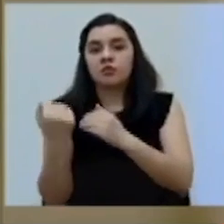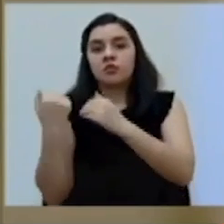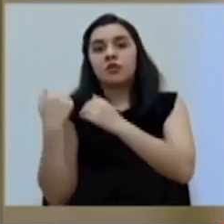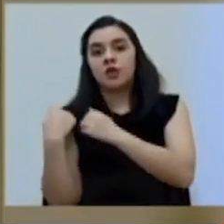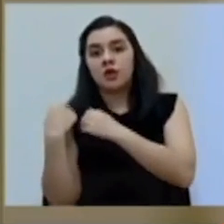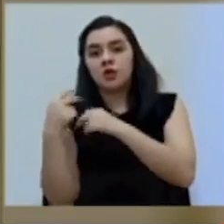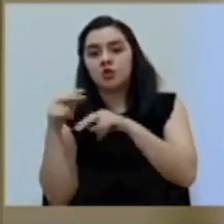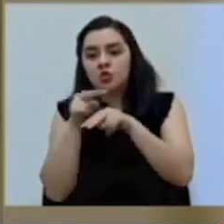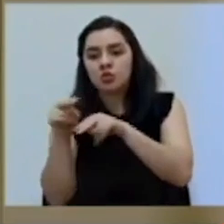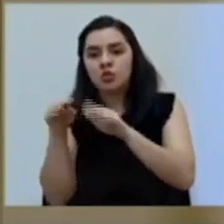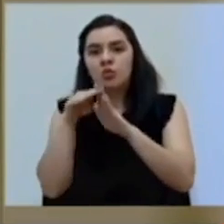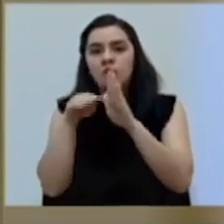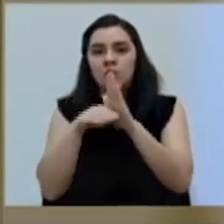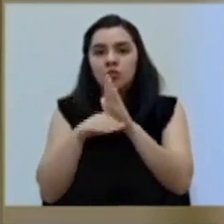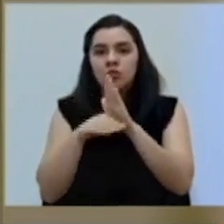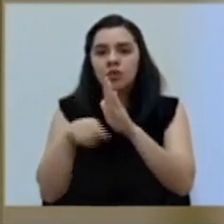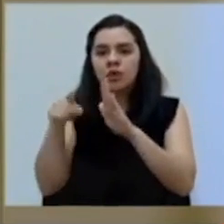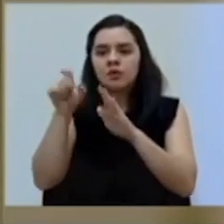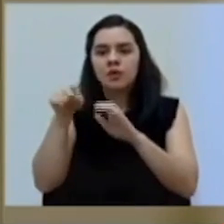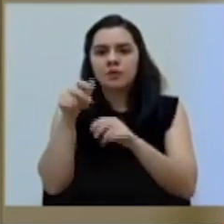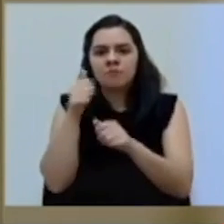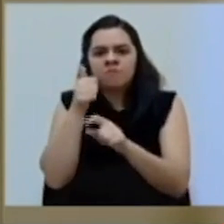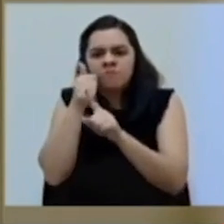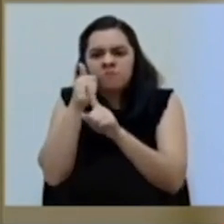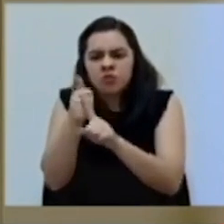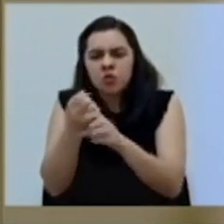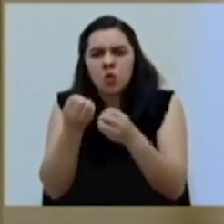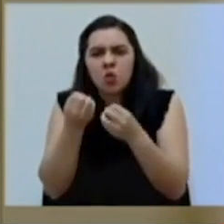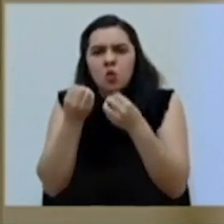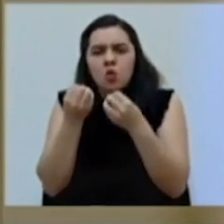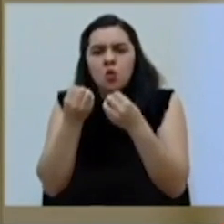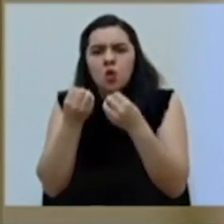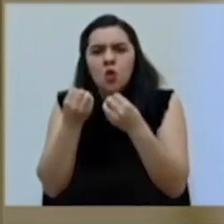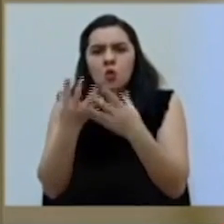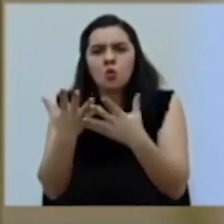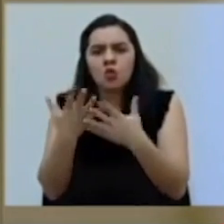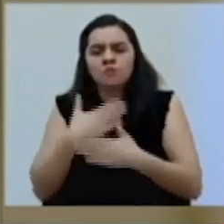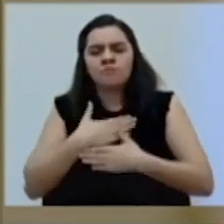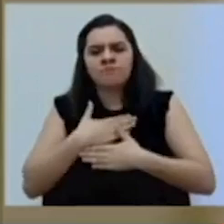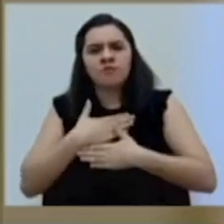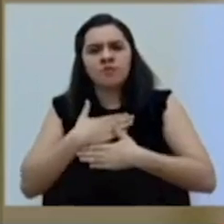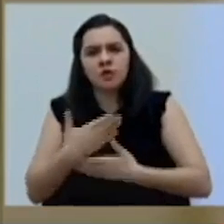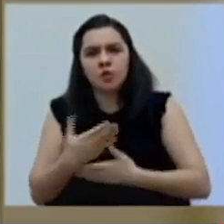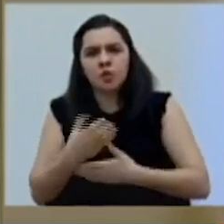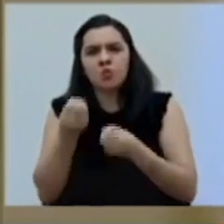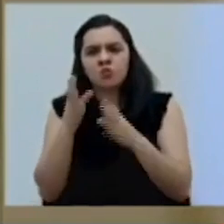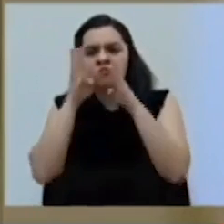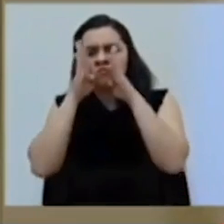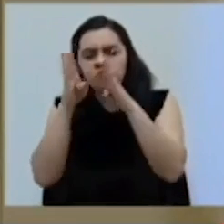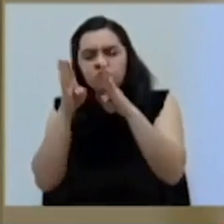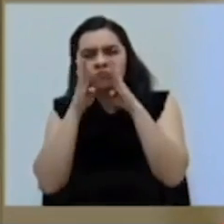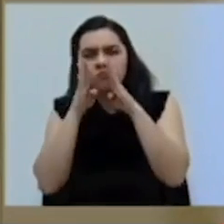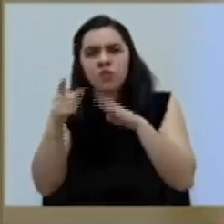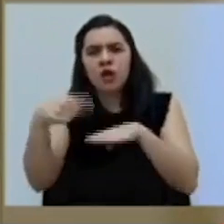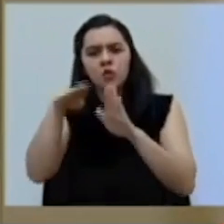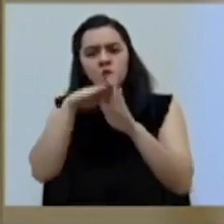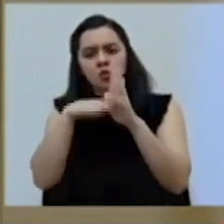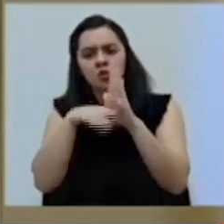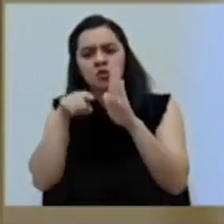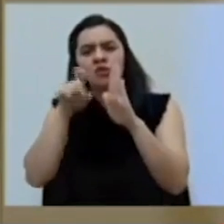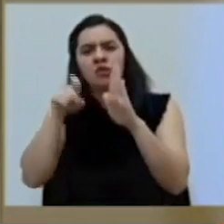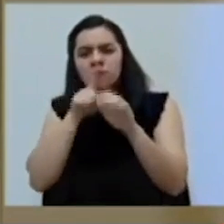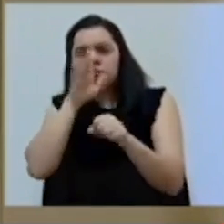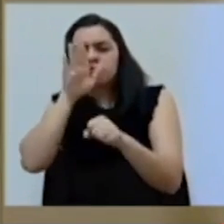los protocolos a que estén siempre muy dispuestos, muy atentos a que esos protocolos